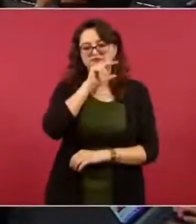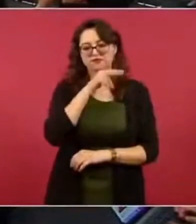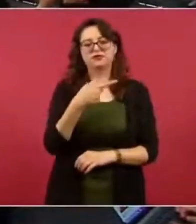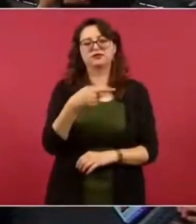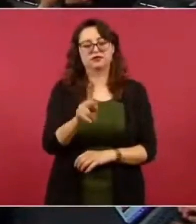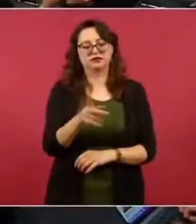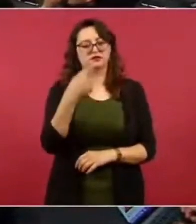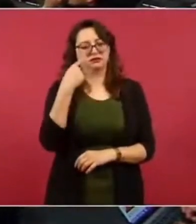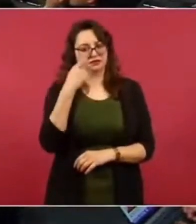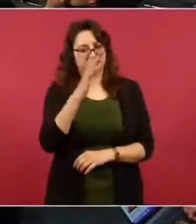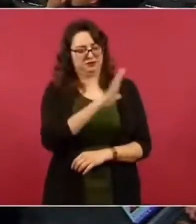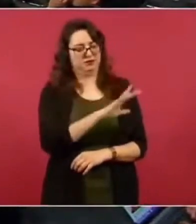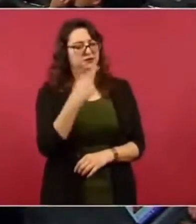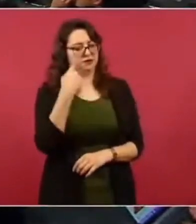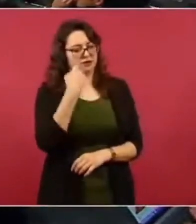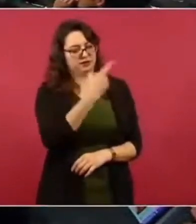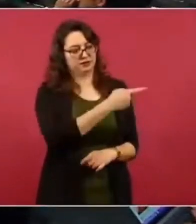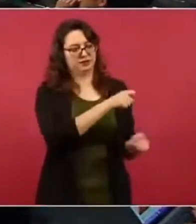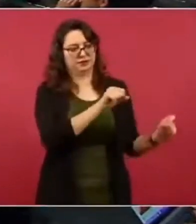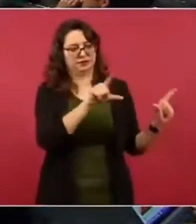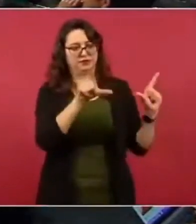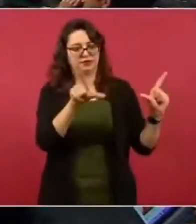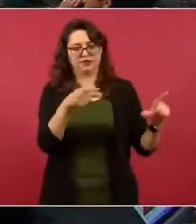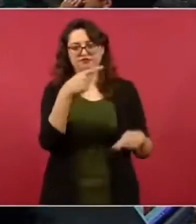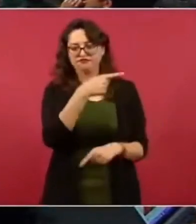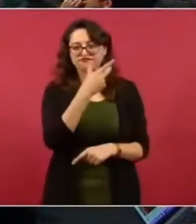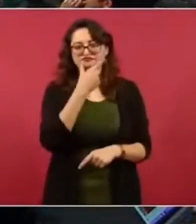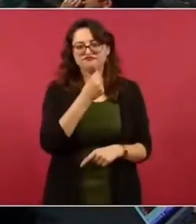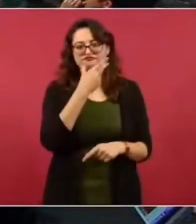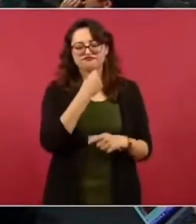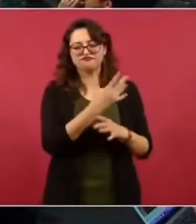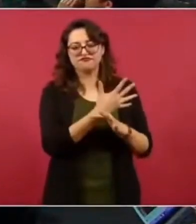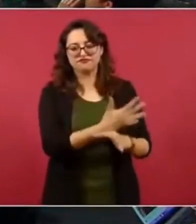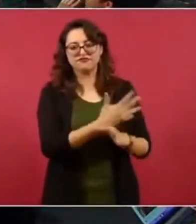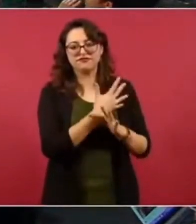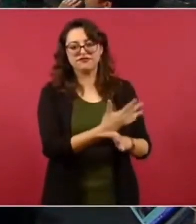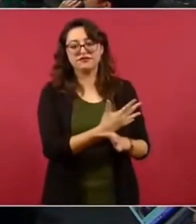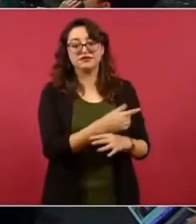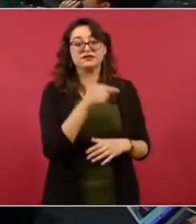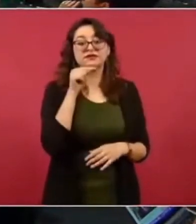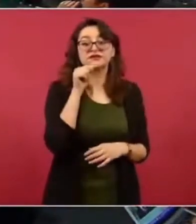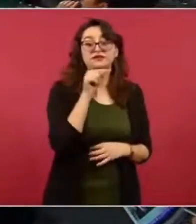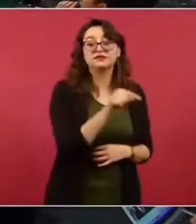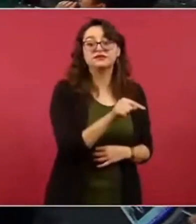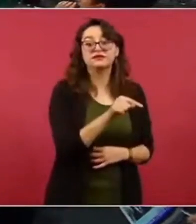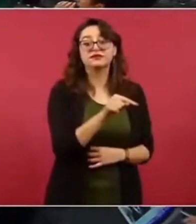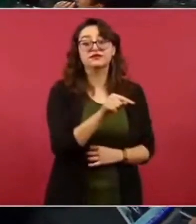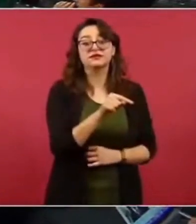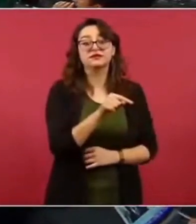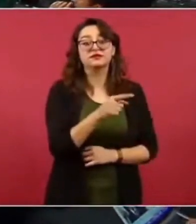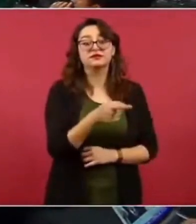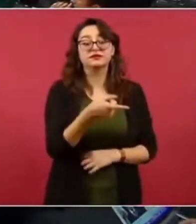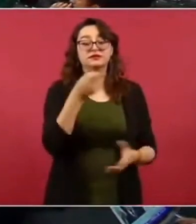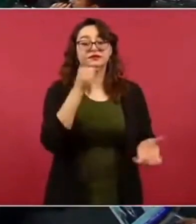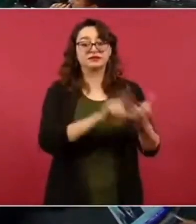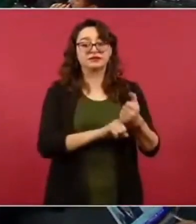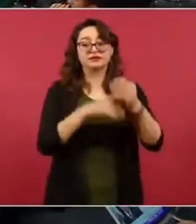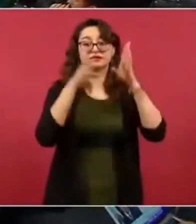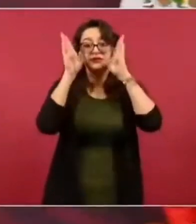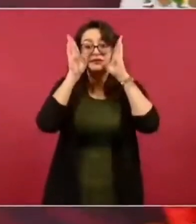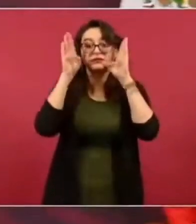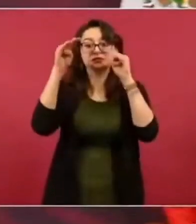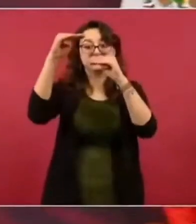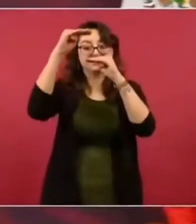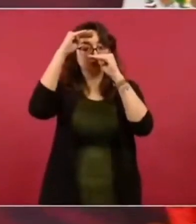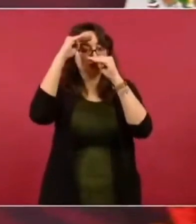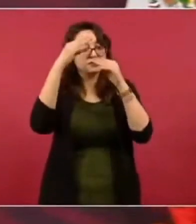quiero poner esto, miren, miren este hombre que es como una especie de líder